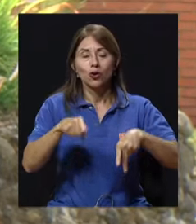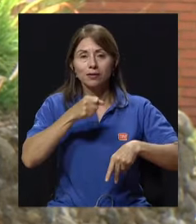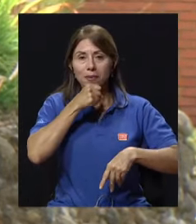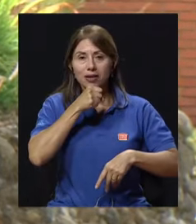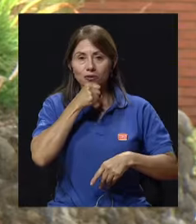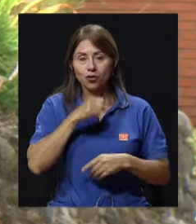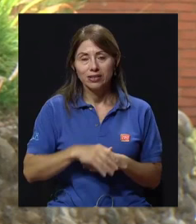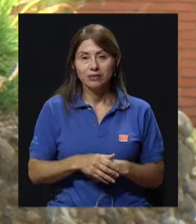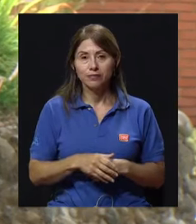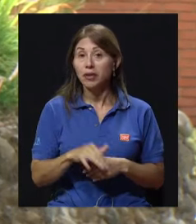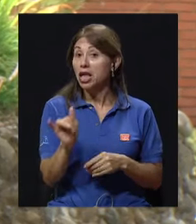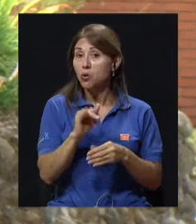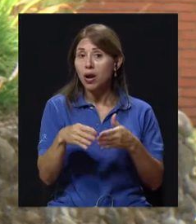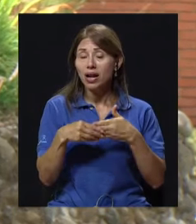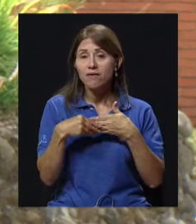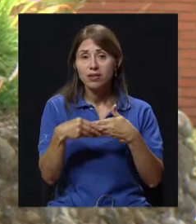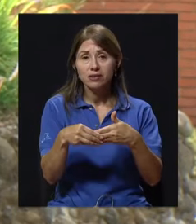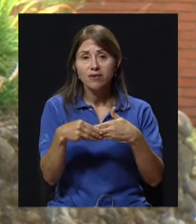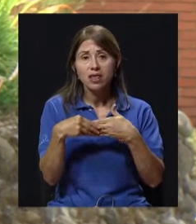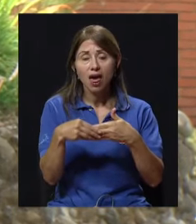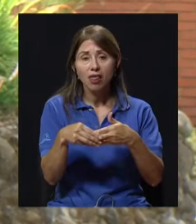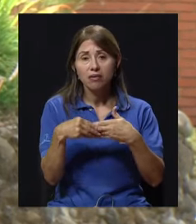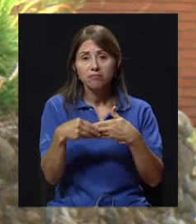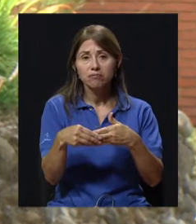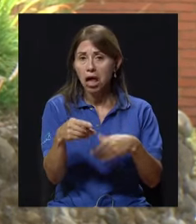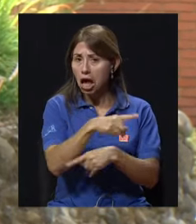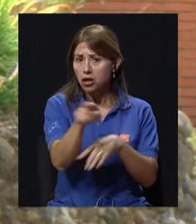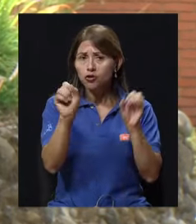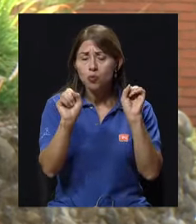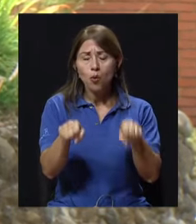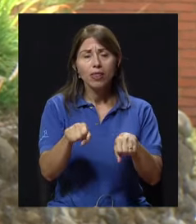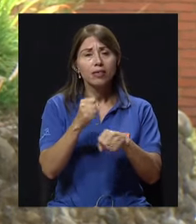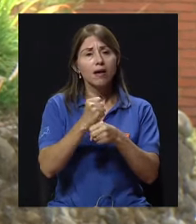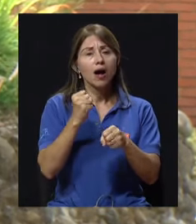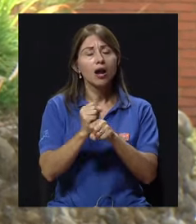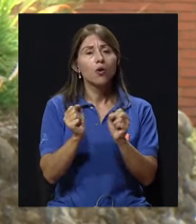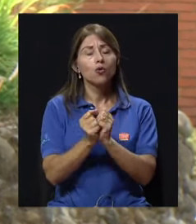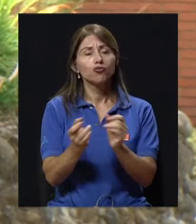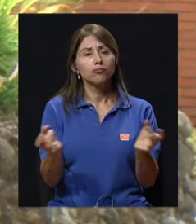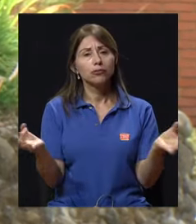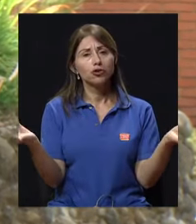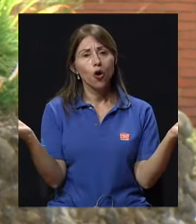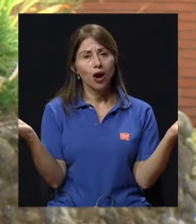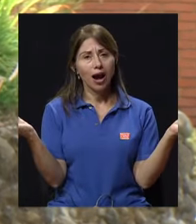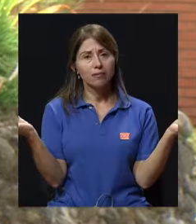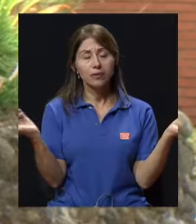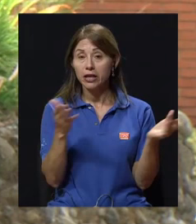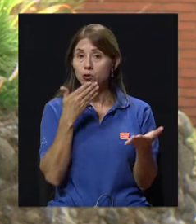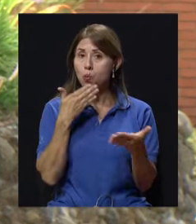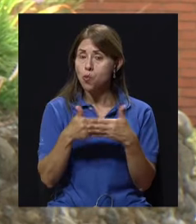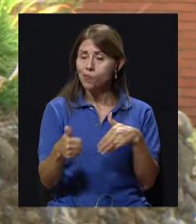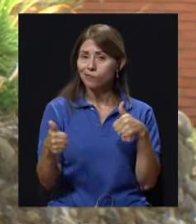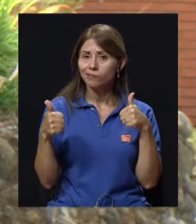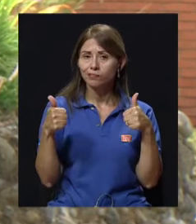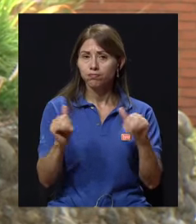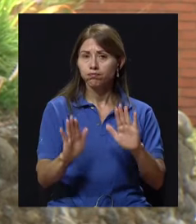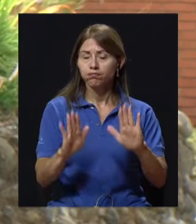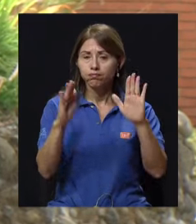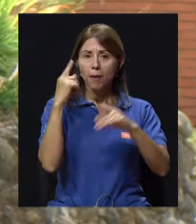mayores. Igual que la flexibilidad. La flexibilidad, ellos pueden trabajar yoga. Es buenísimo para ellos.